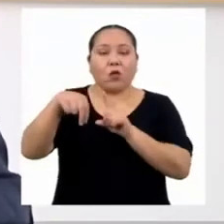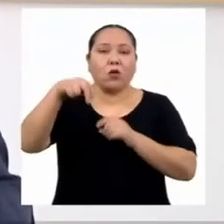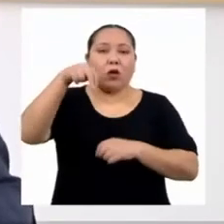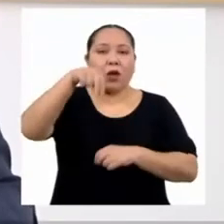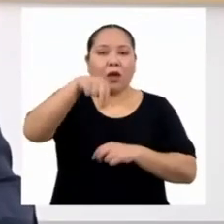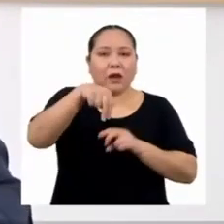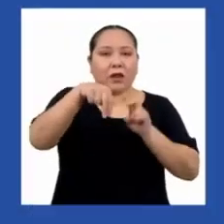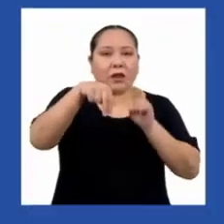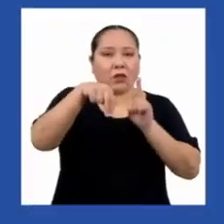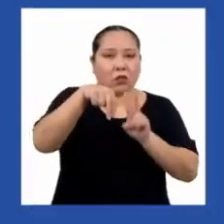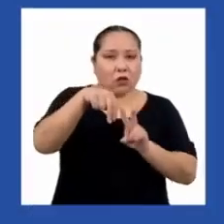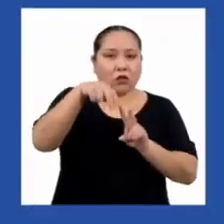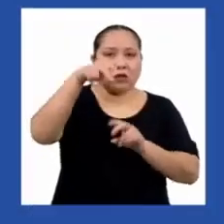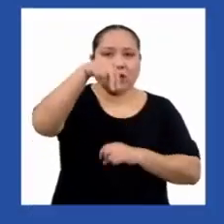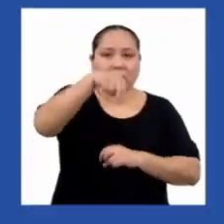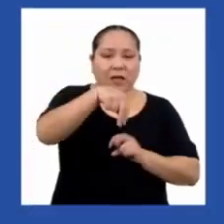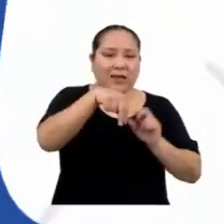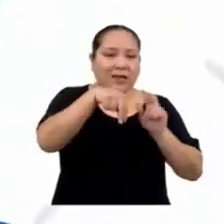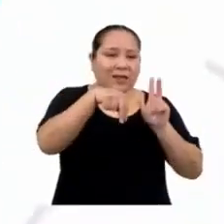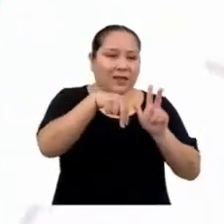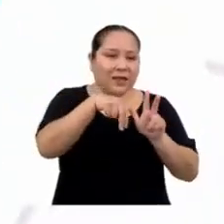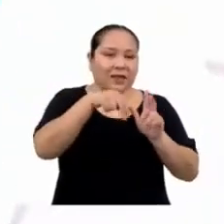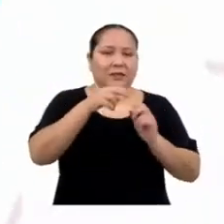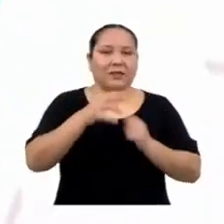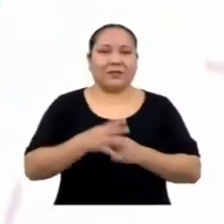N sub 3.